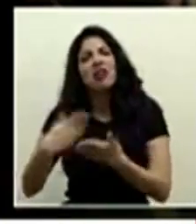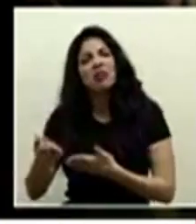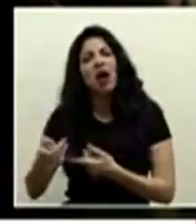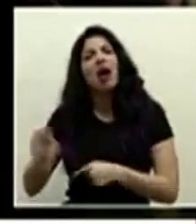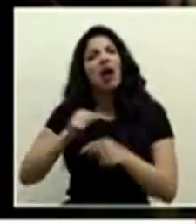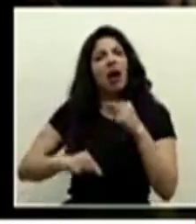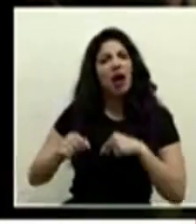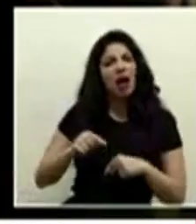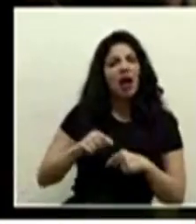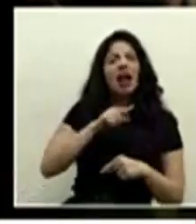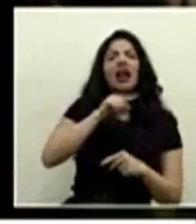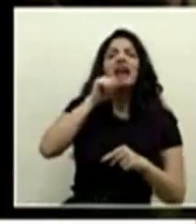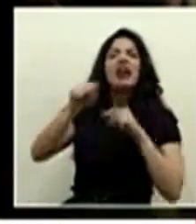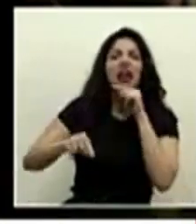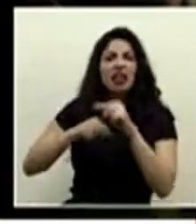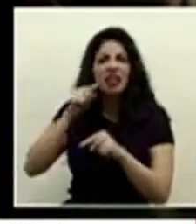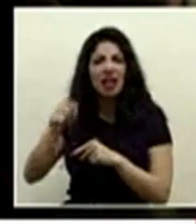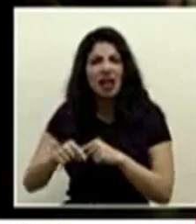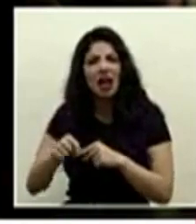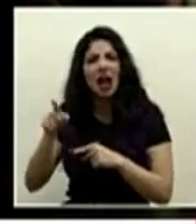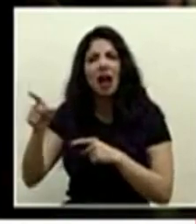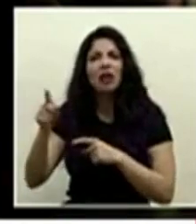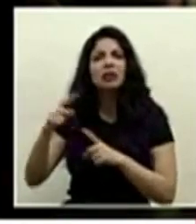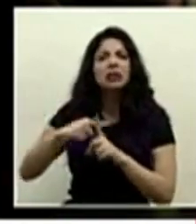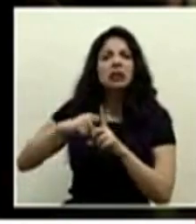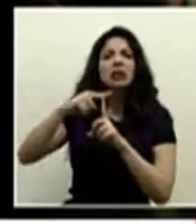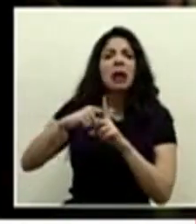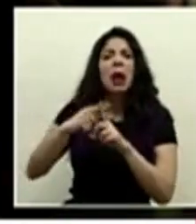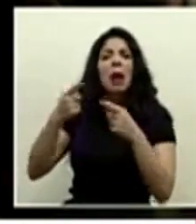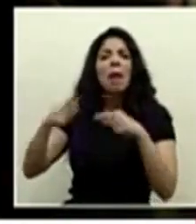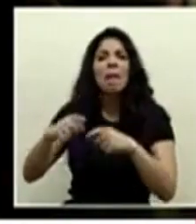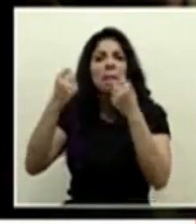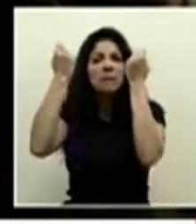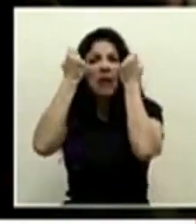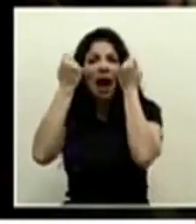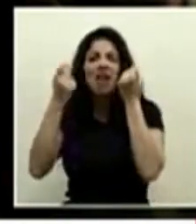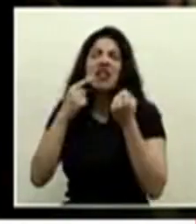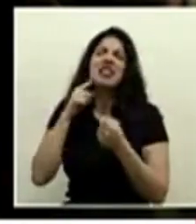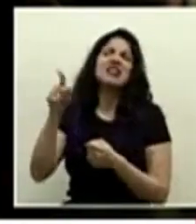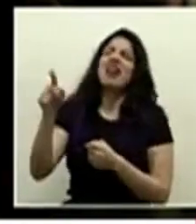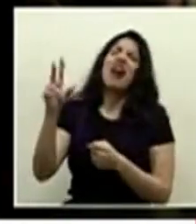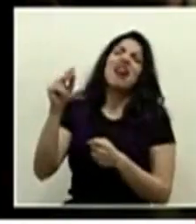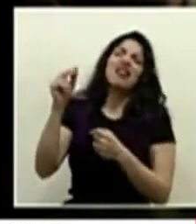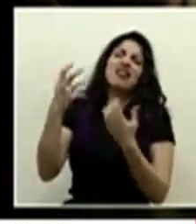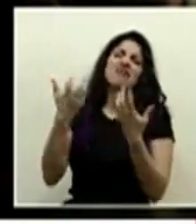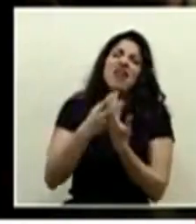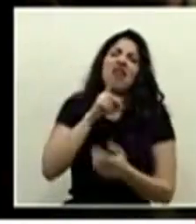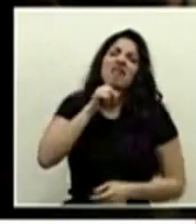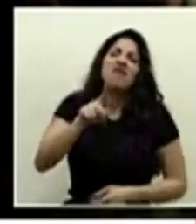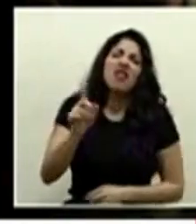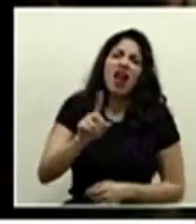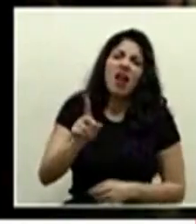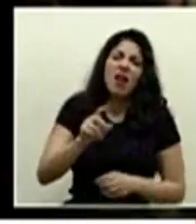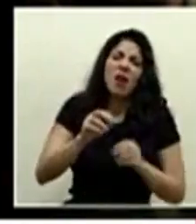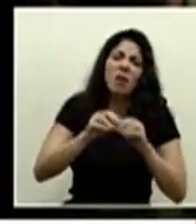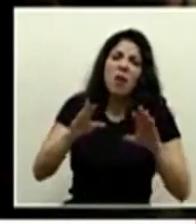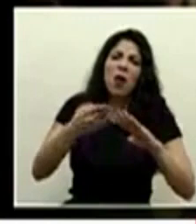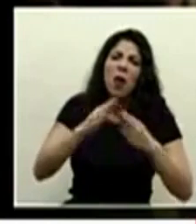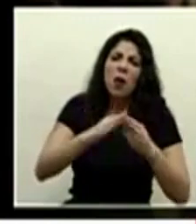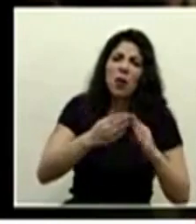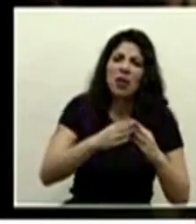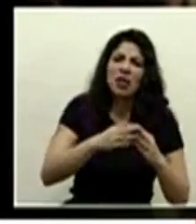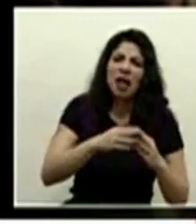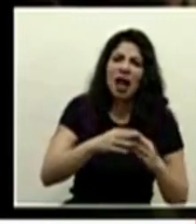incluso critican mediciones como las de pavas que dicen que no corresponden a la realidad de la transmisión comunitaria